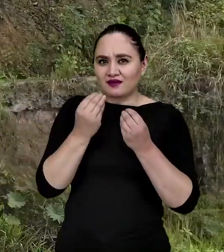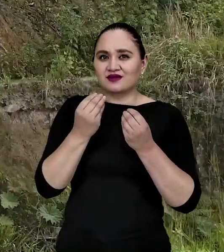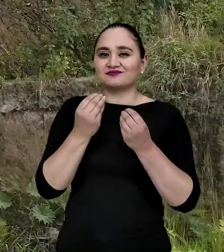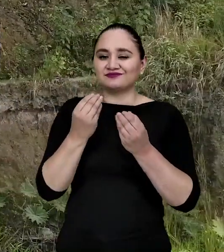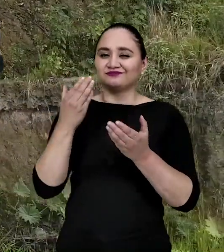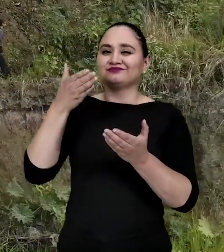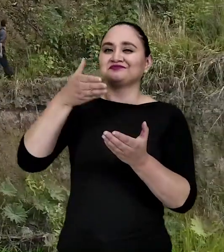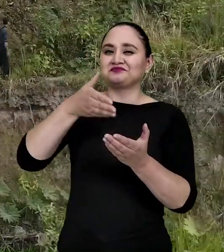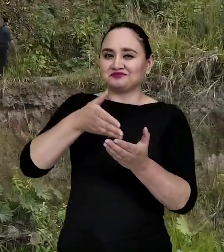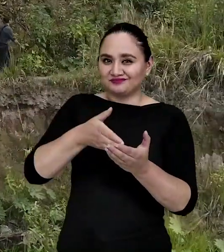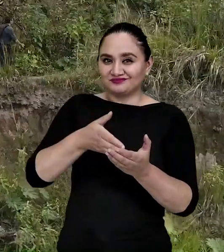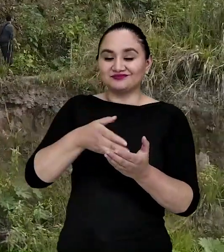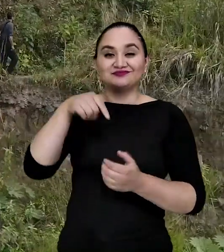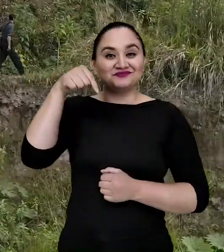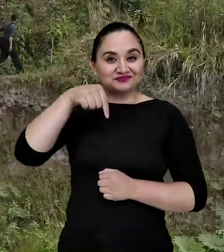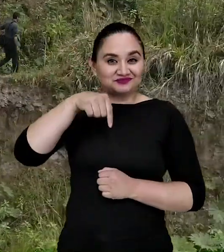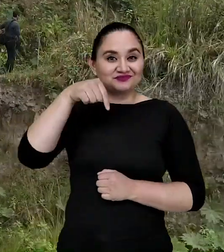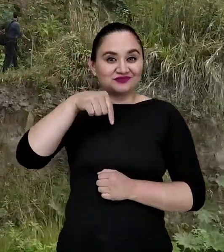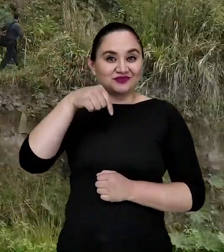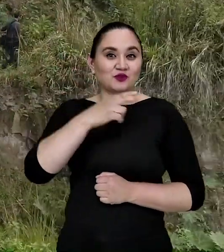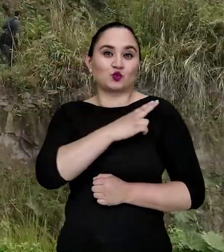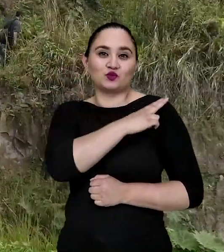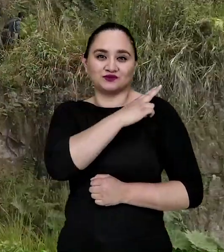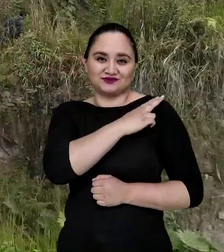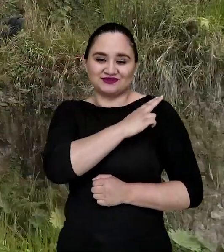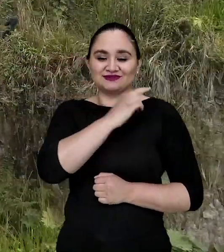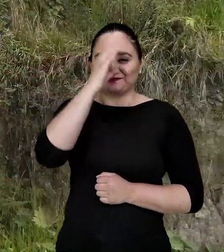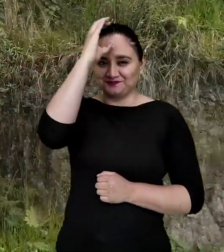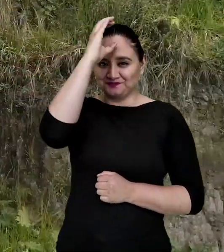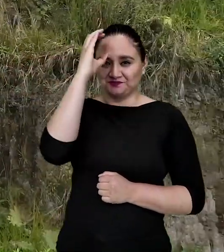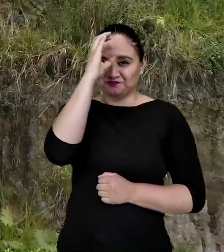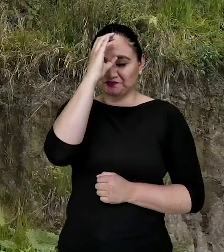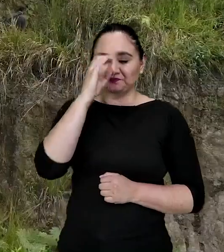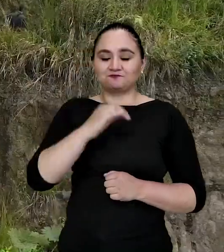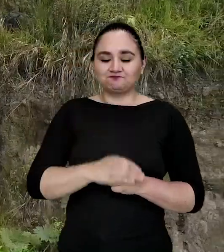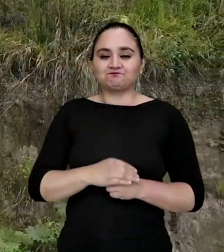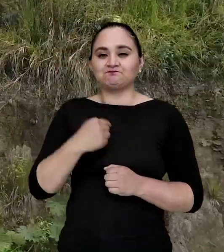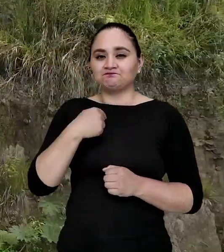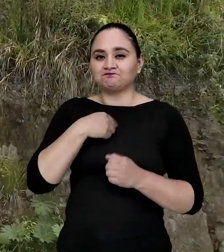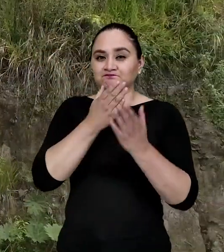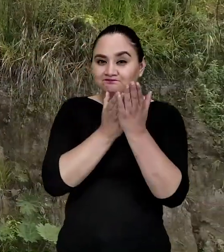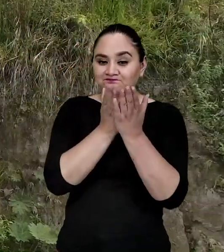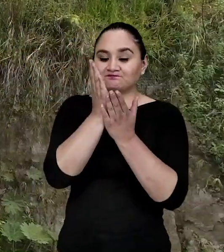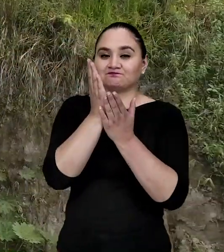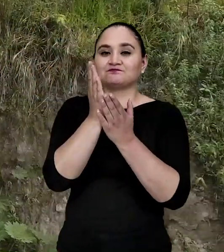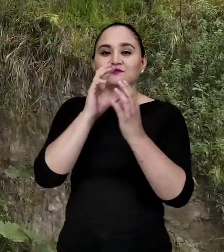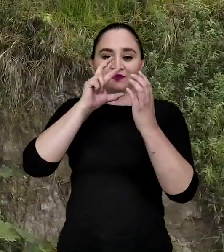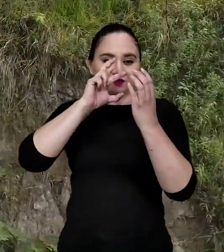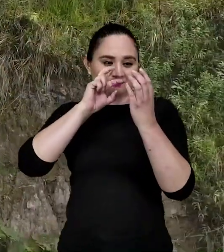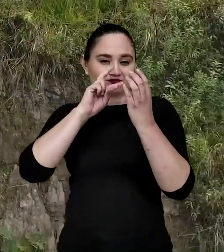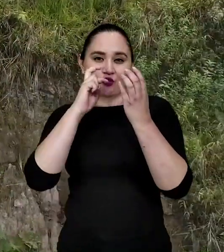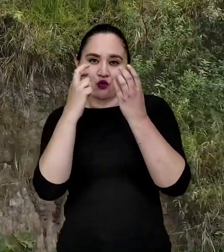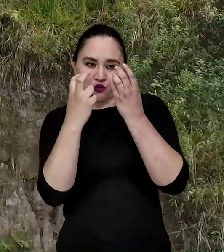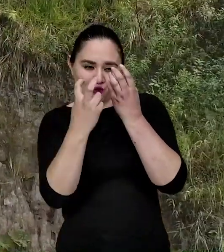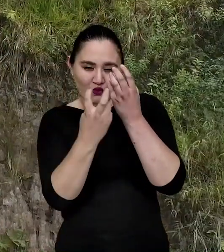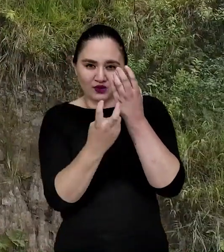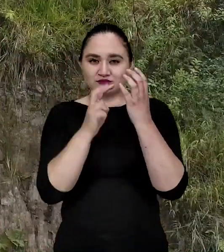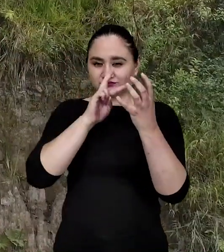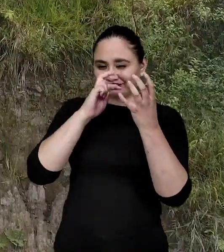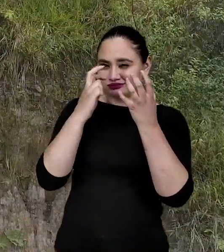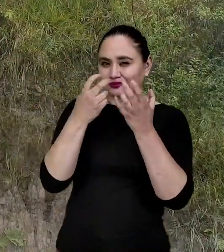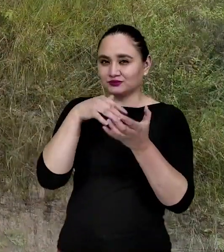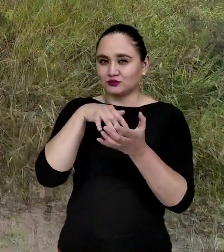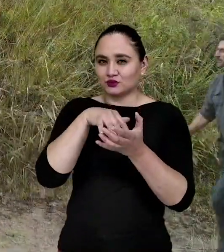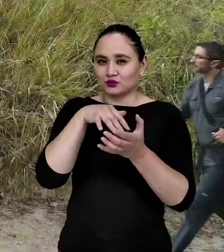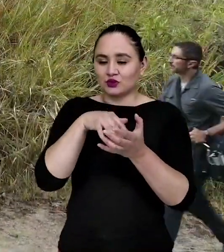escuela era la de aquí, la Universidad Católica. Entonces seguí biología, llamado por ese justamente, ese interés y esa pasión que tenía por